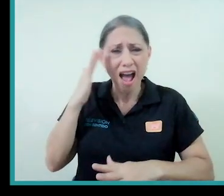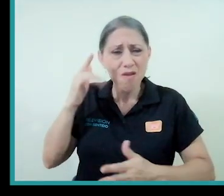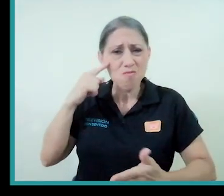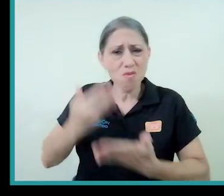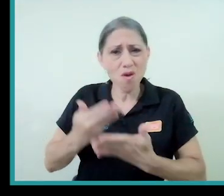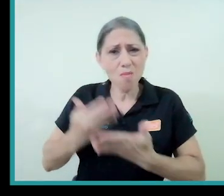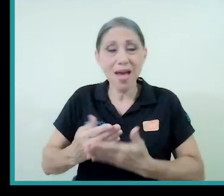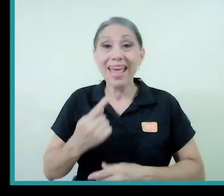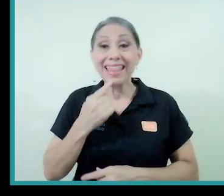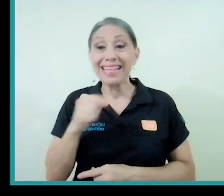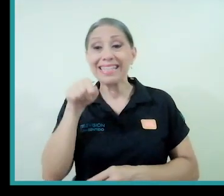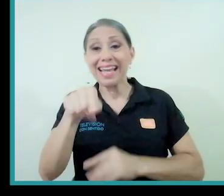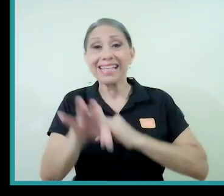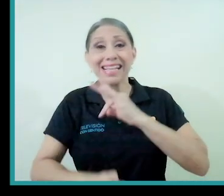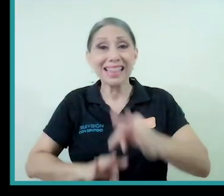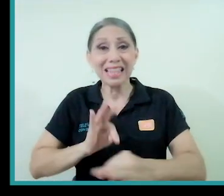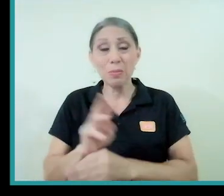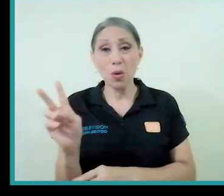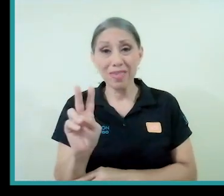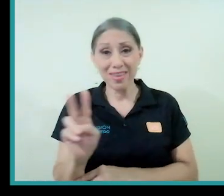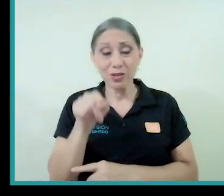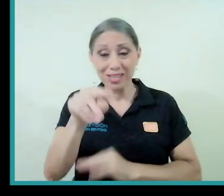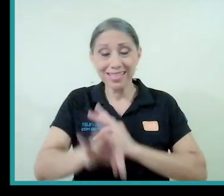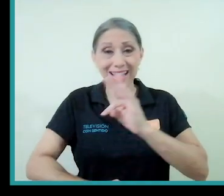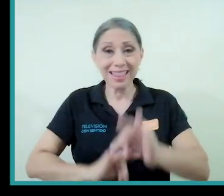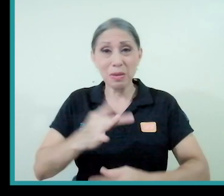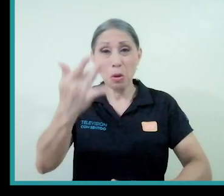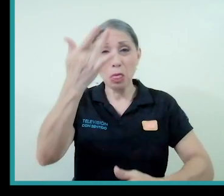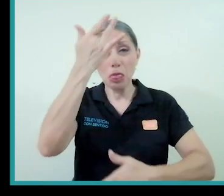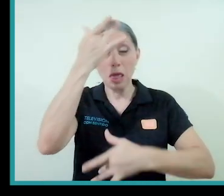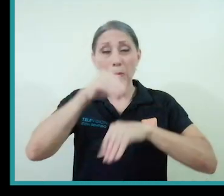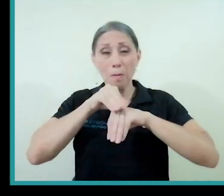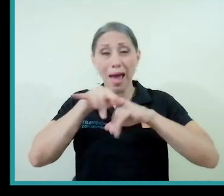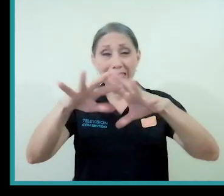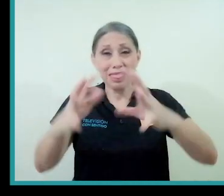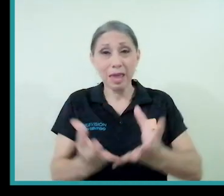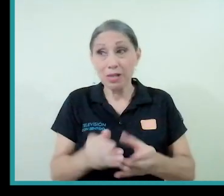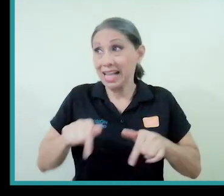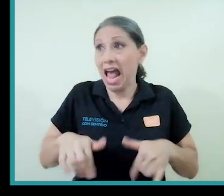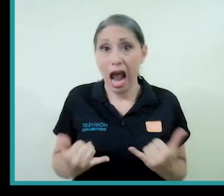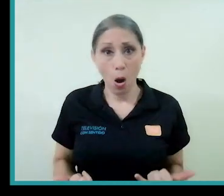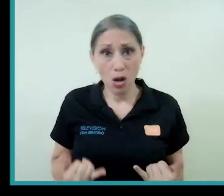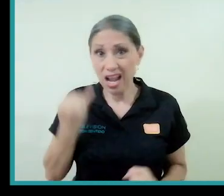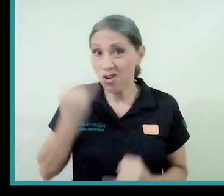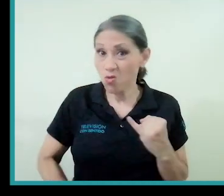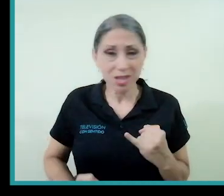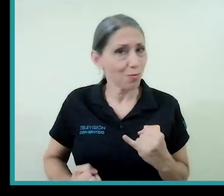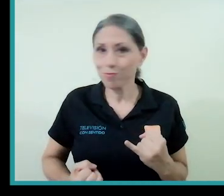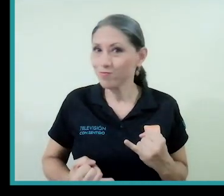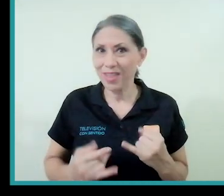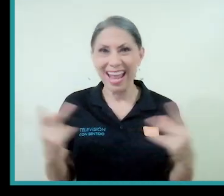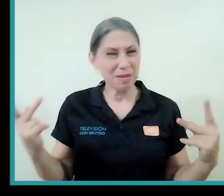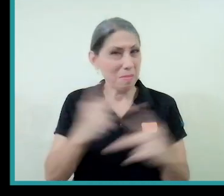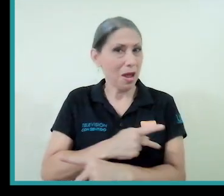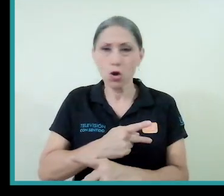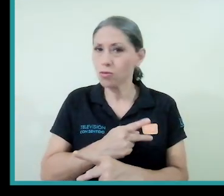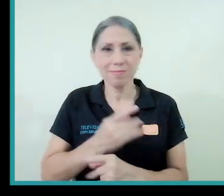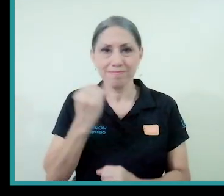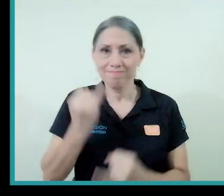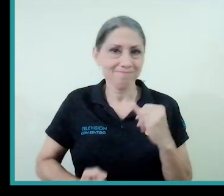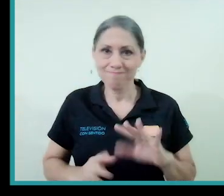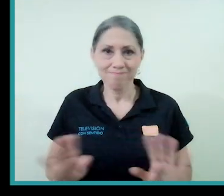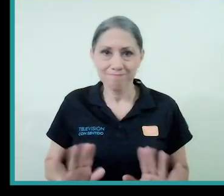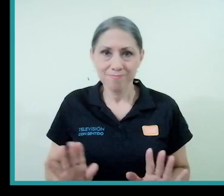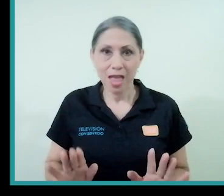pandemias o de virus, este no va a ser el último ni va a ser el peor porque este ecosistema en el que